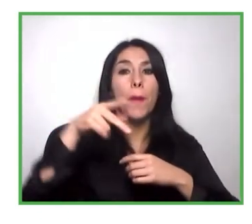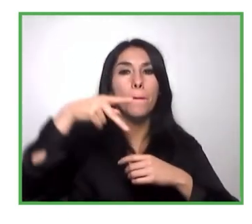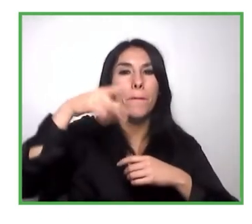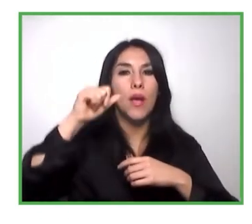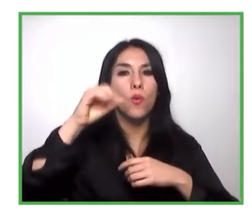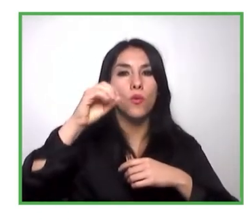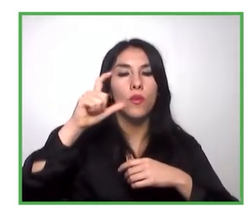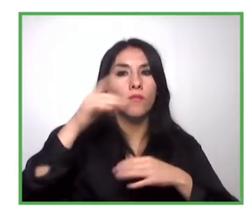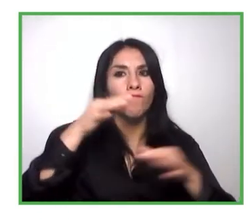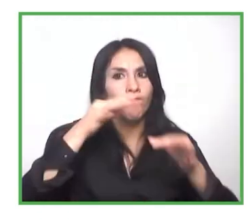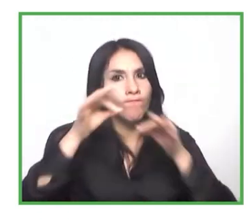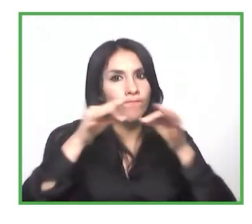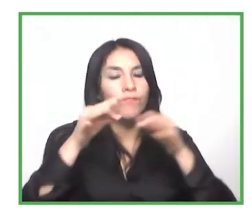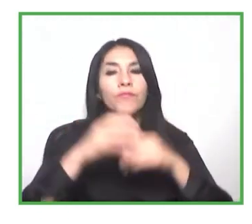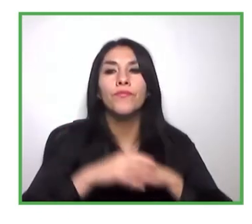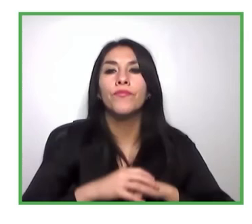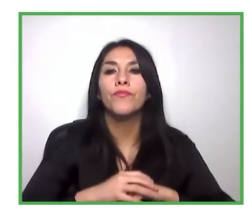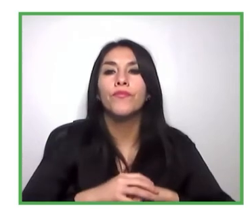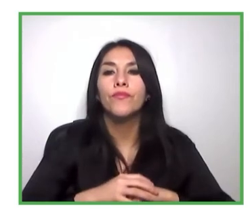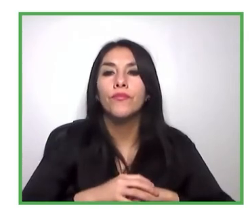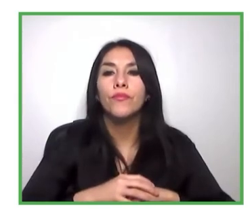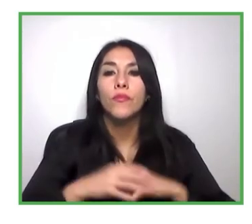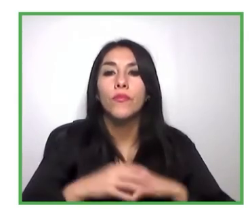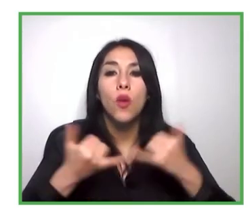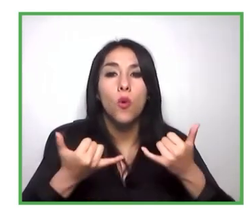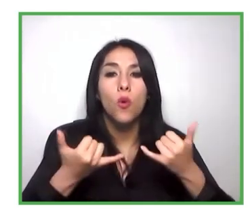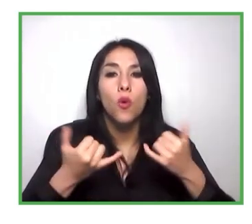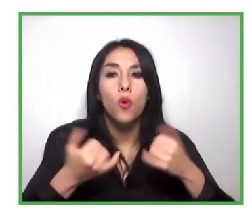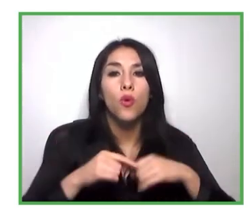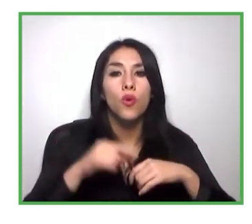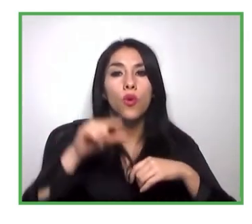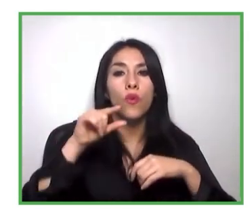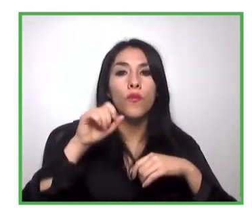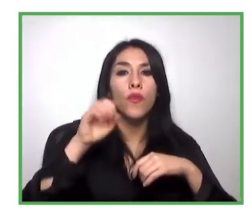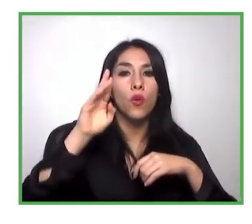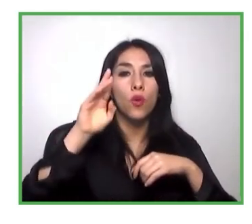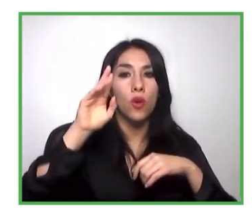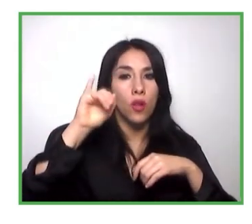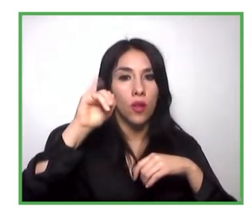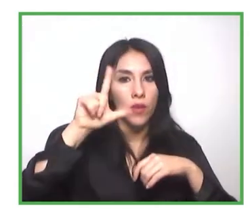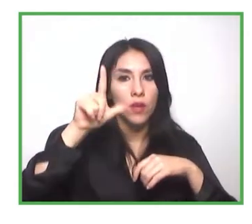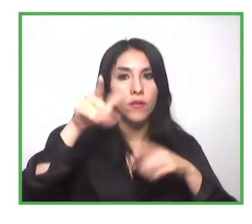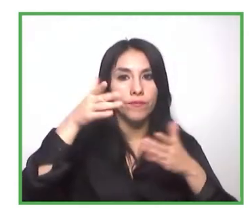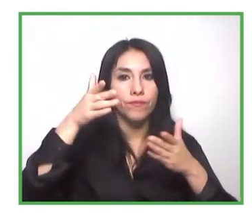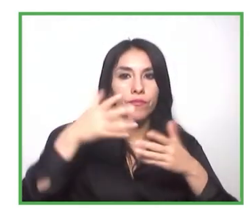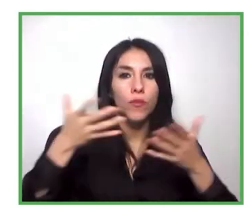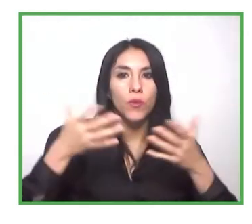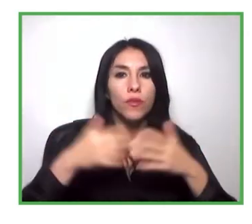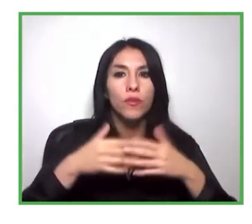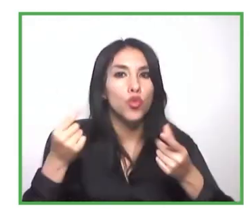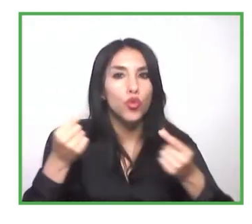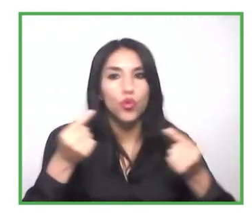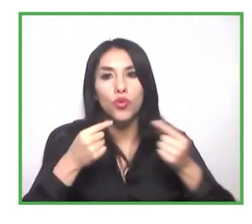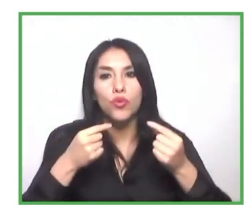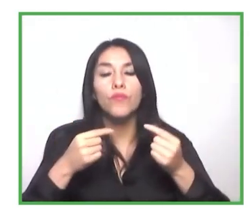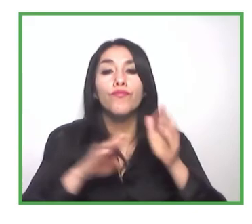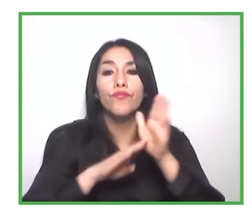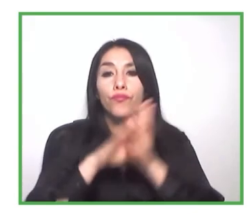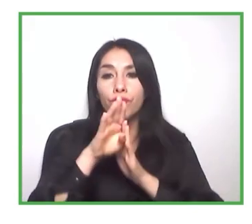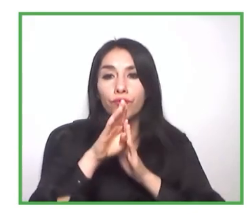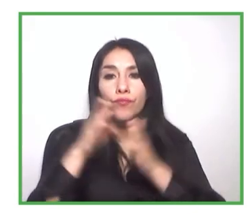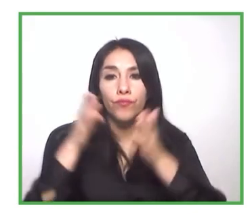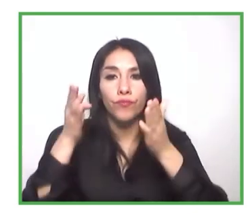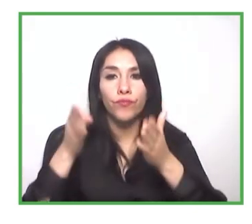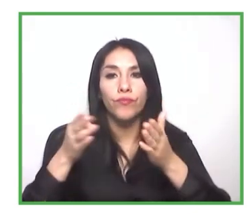Gabriela, una pregunta hacia ti, en este caso, bueno, ustedes han desarrollado esta plataforma digital especializada en